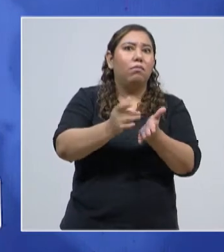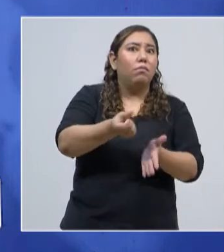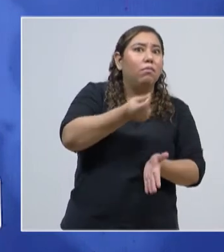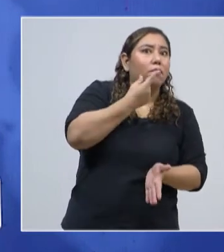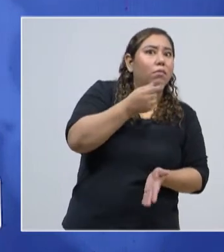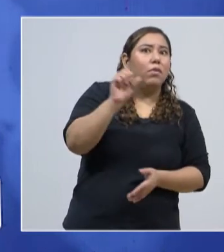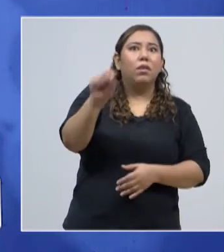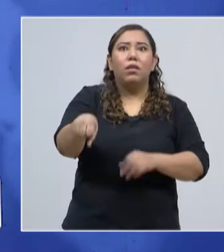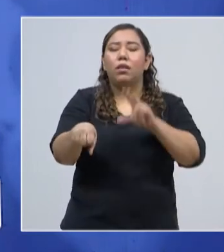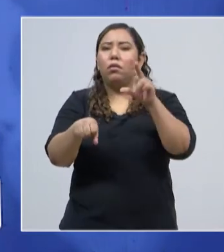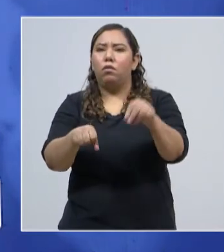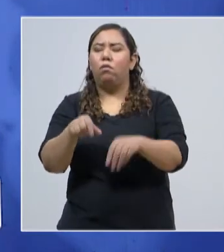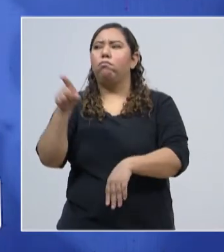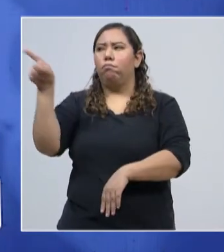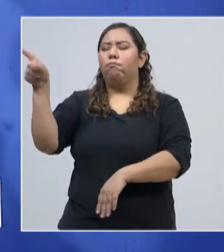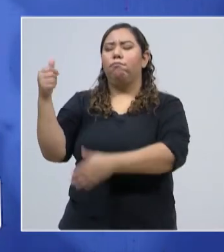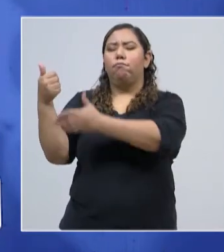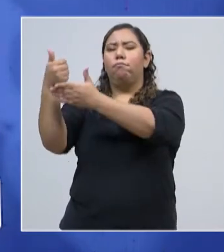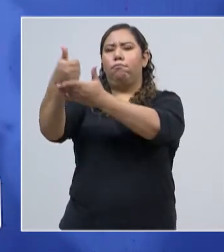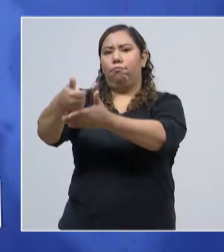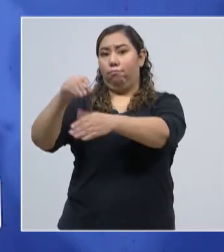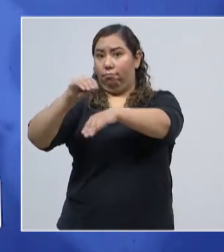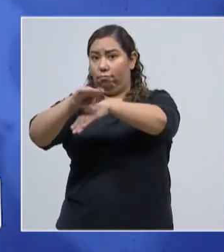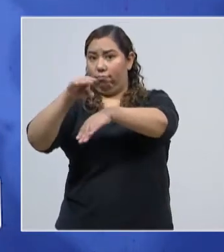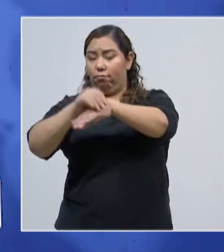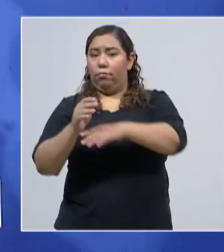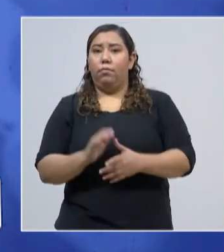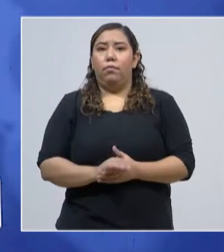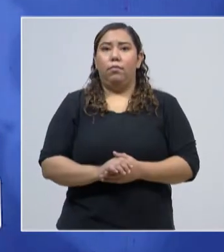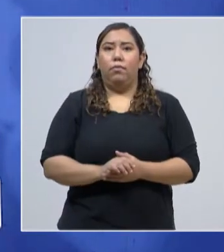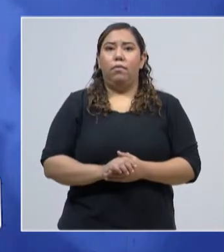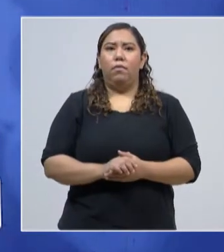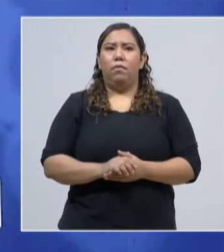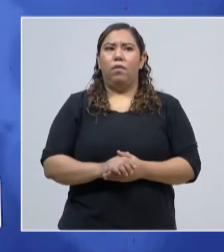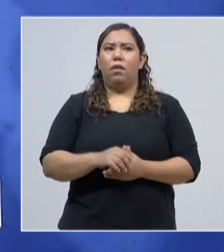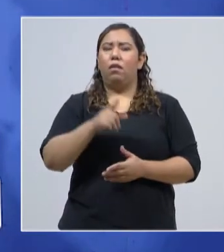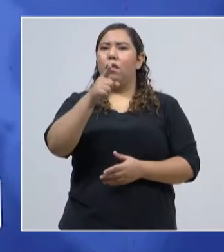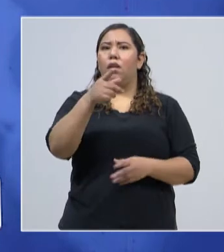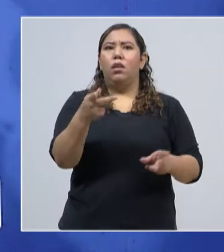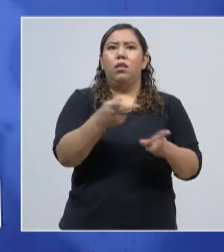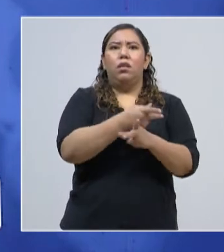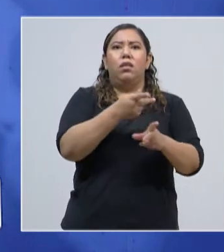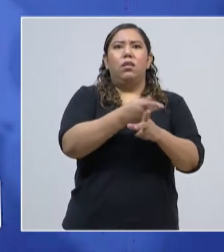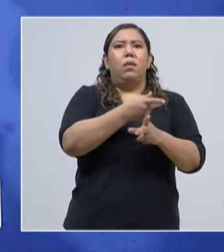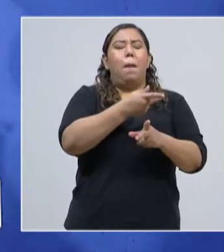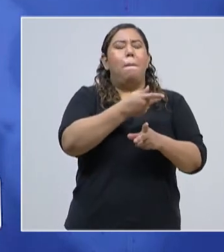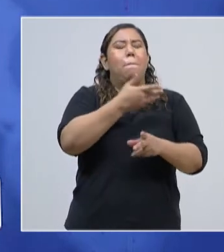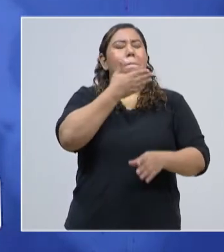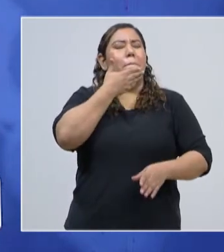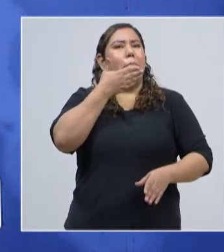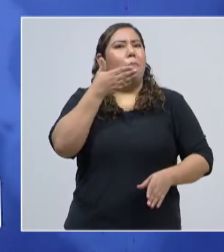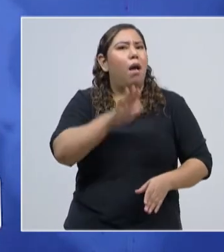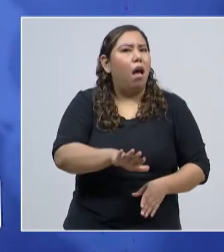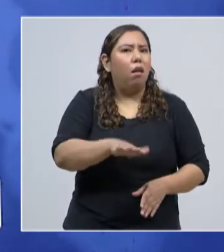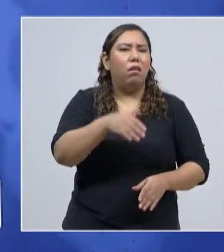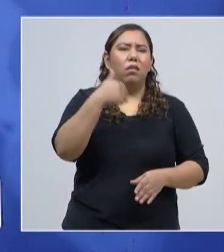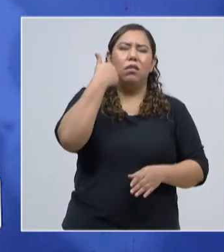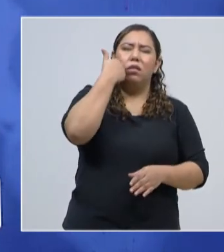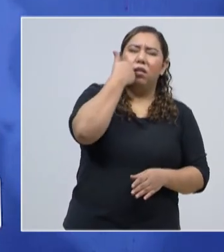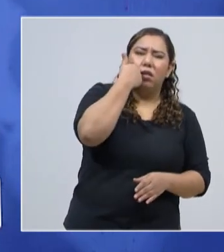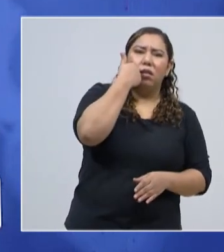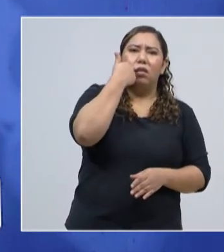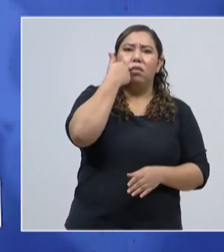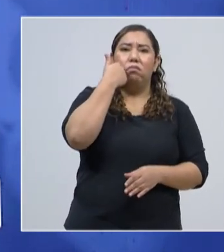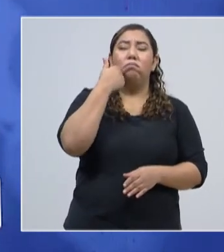medicamento puede tomar, o le orientará qué hacer en caso de que usted tenga un incremento de sus síntomas. Eso significa que usted puede